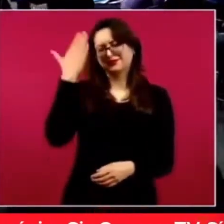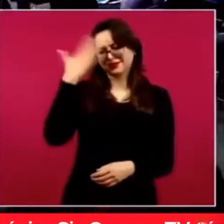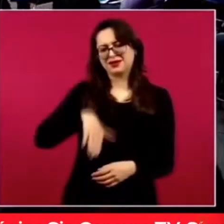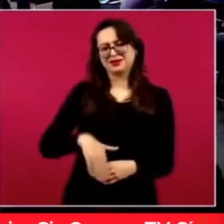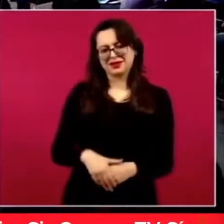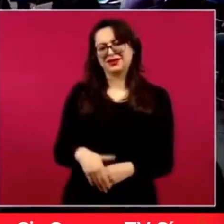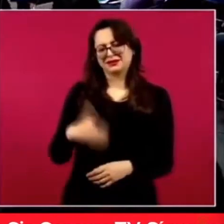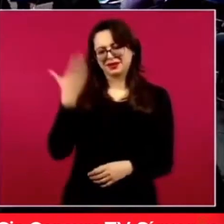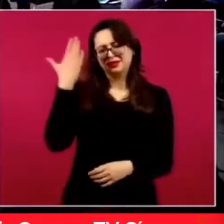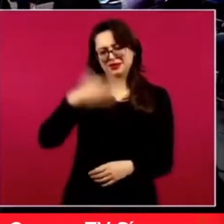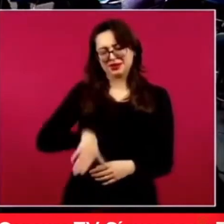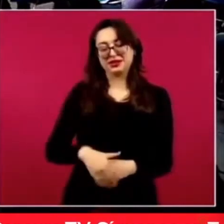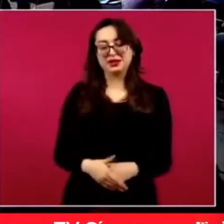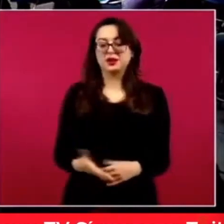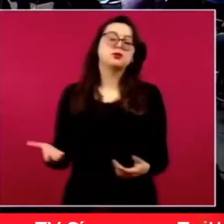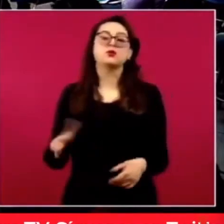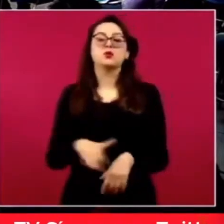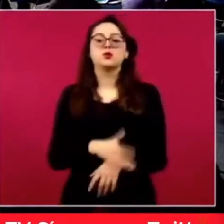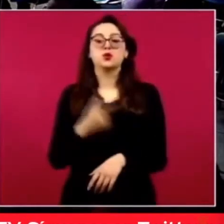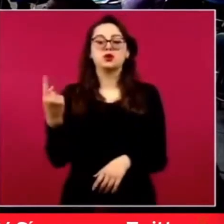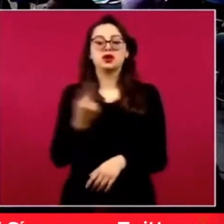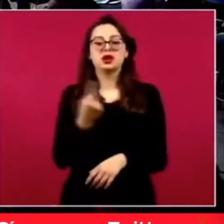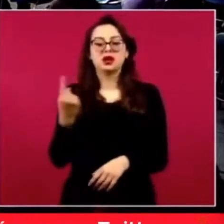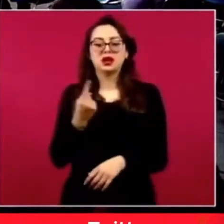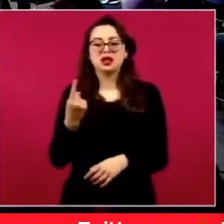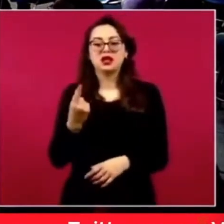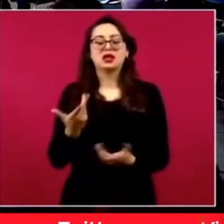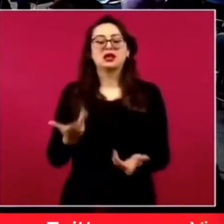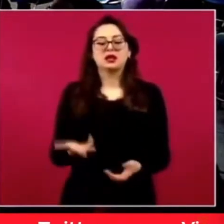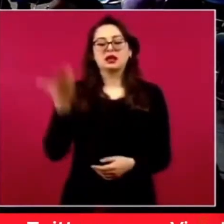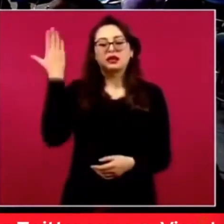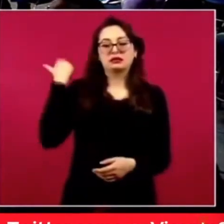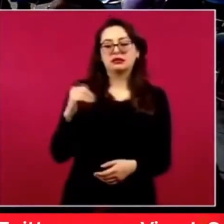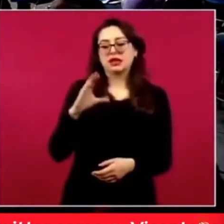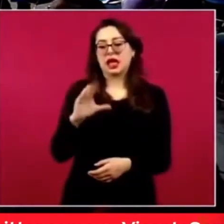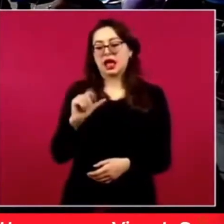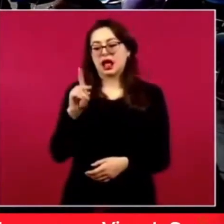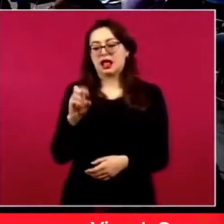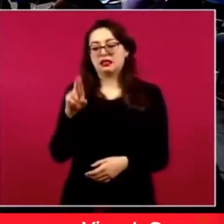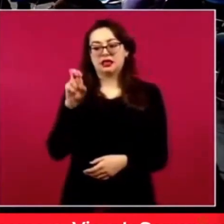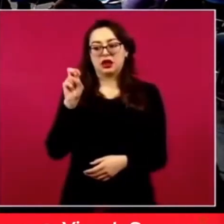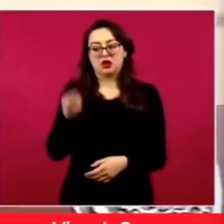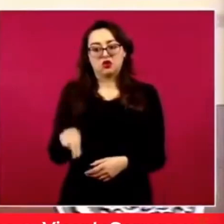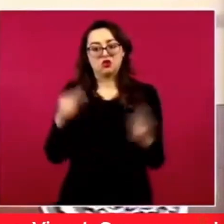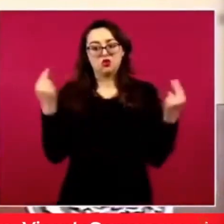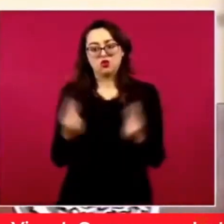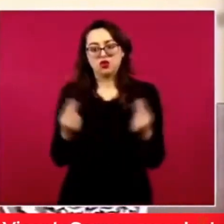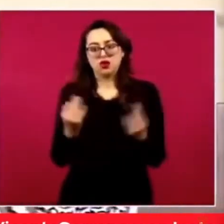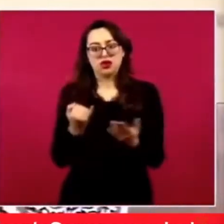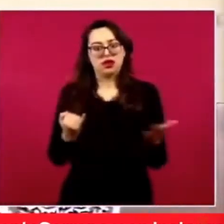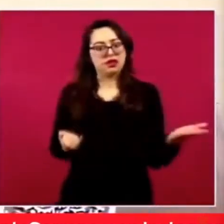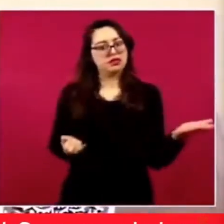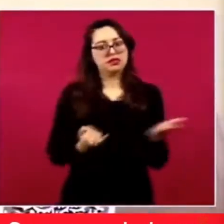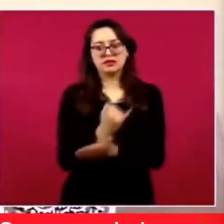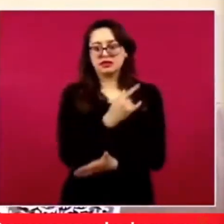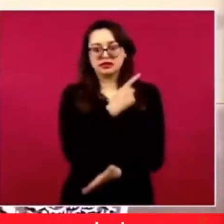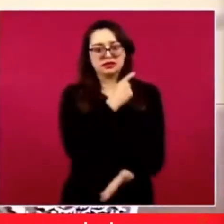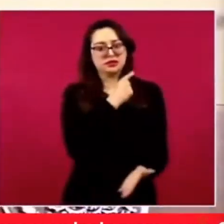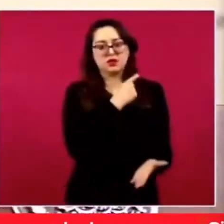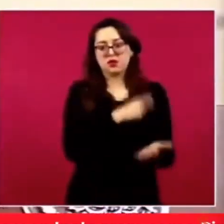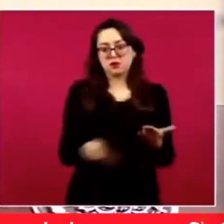disponible. Estaba disponible y por eso decidieron esto. El mismo